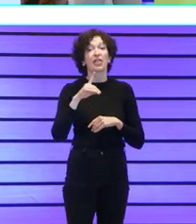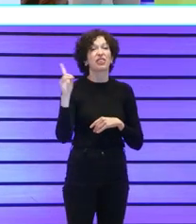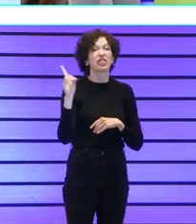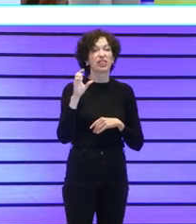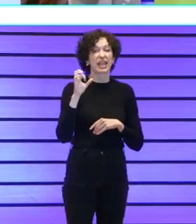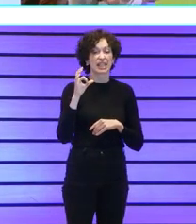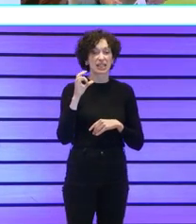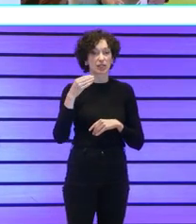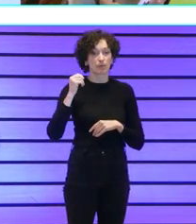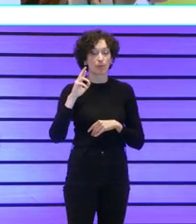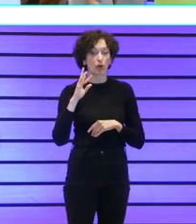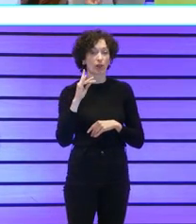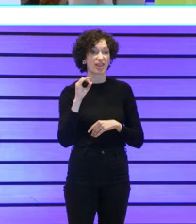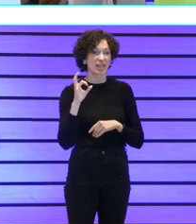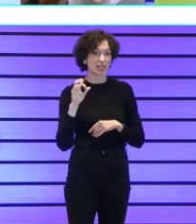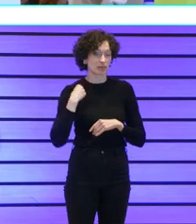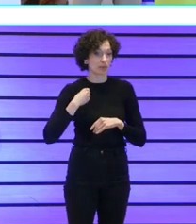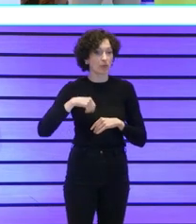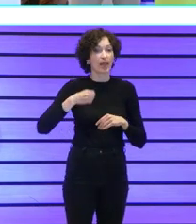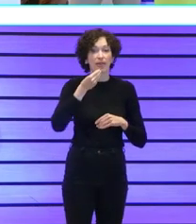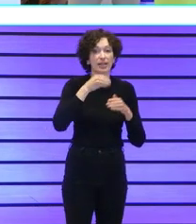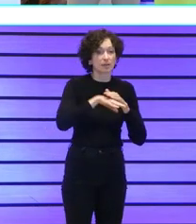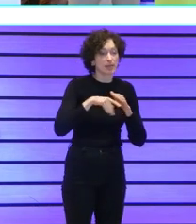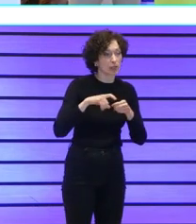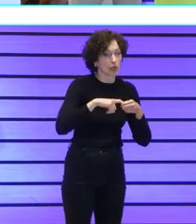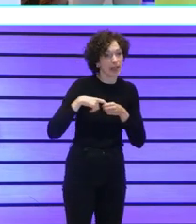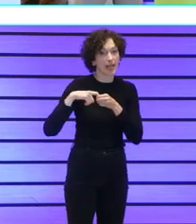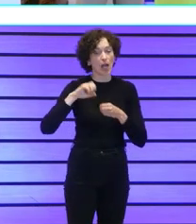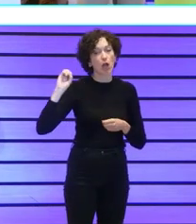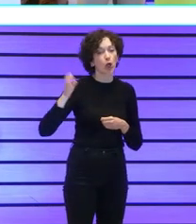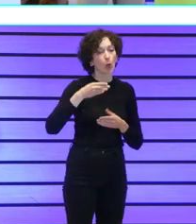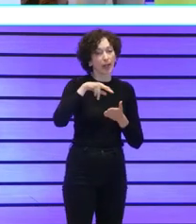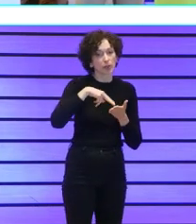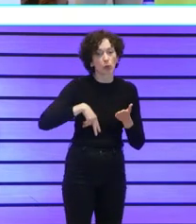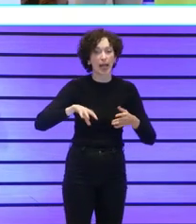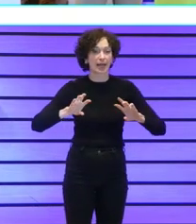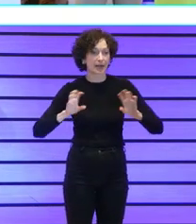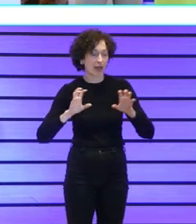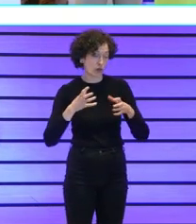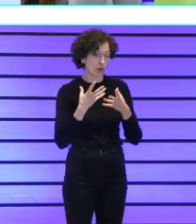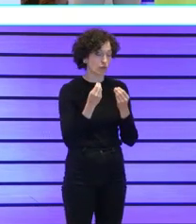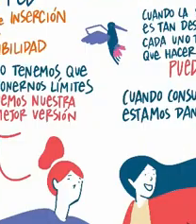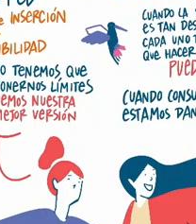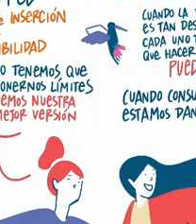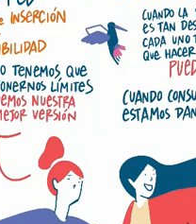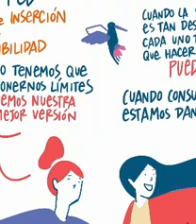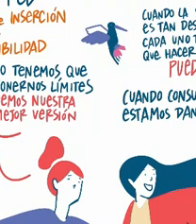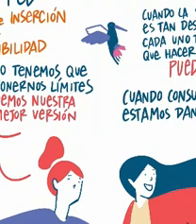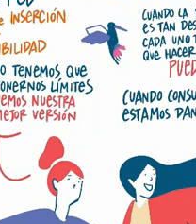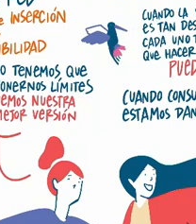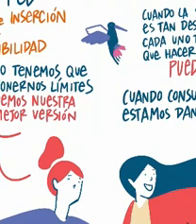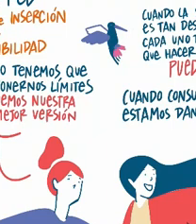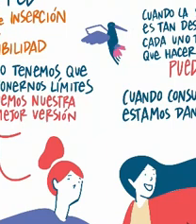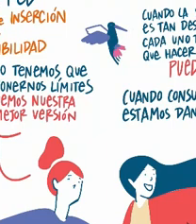desbordes de despensa solidaria, el club de lectura, la radio, un montón de actividades que están poniendo en marcha, el bosque inclusivo.